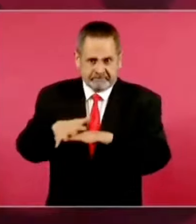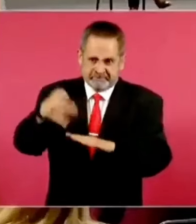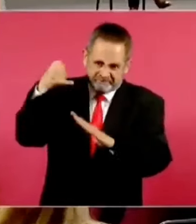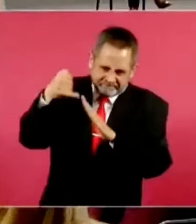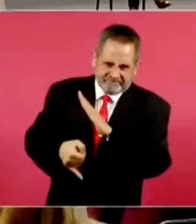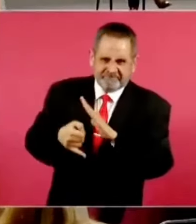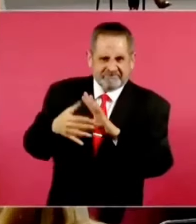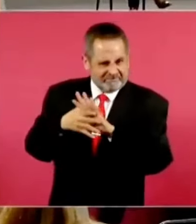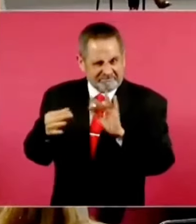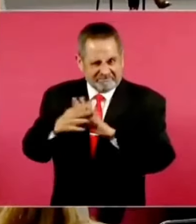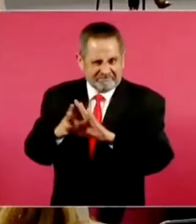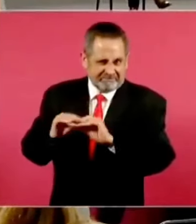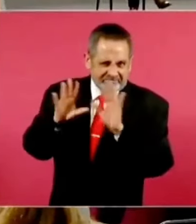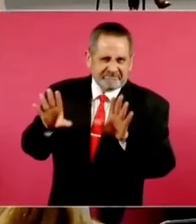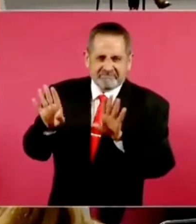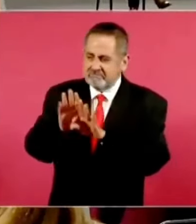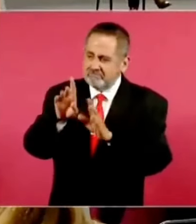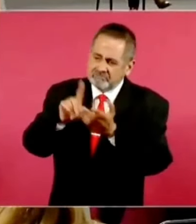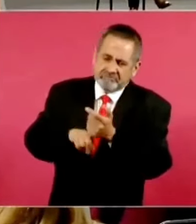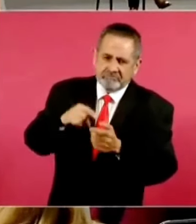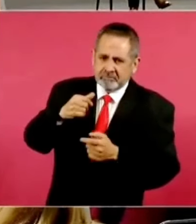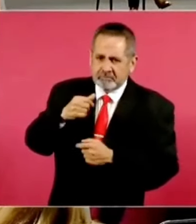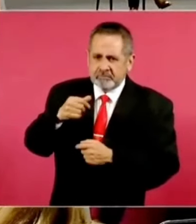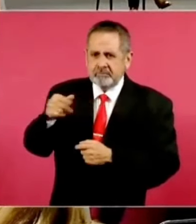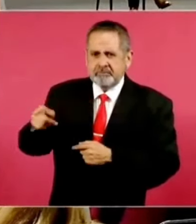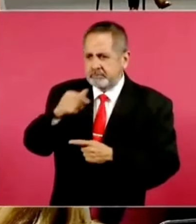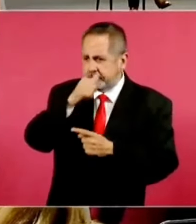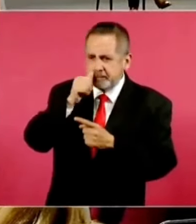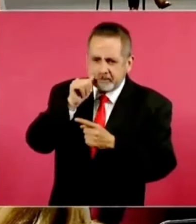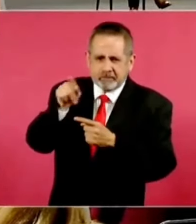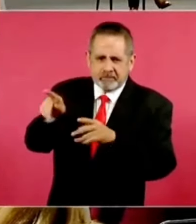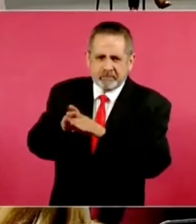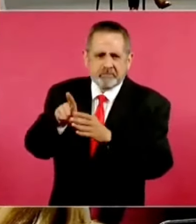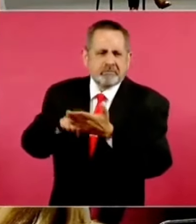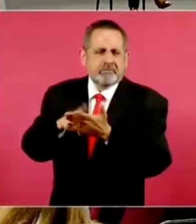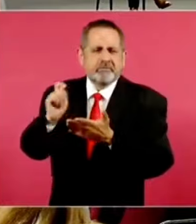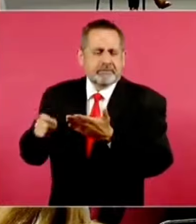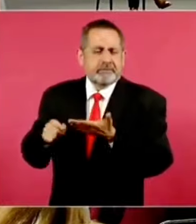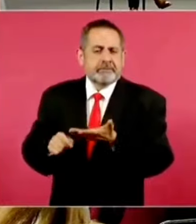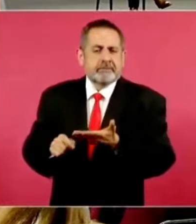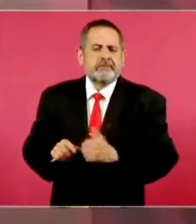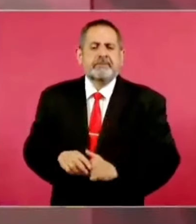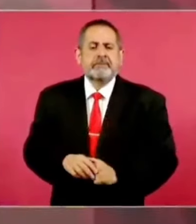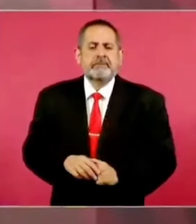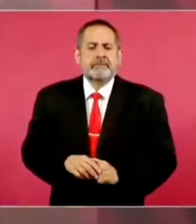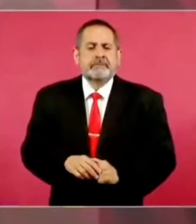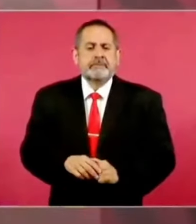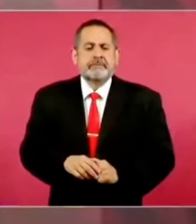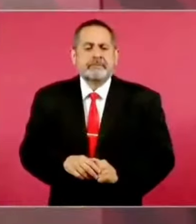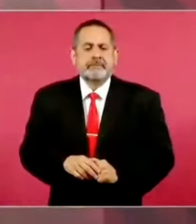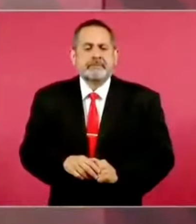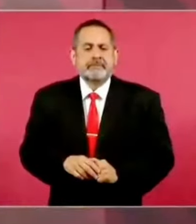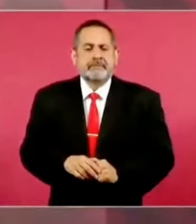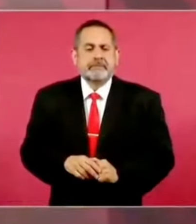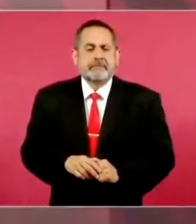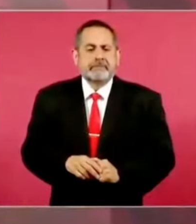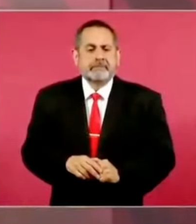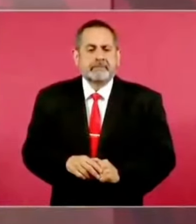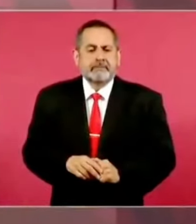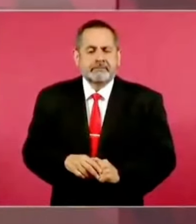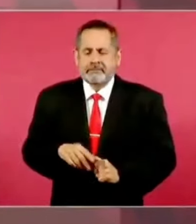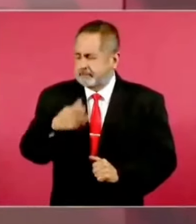Andrés Duarte, no es